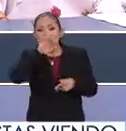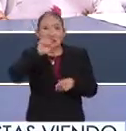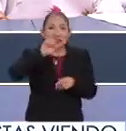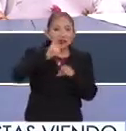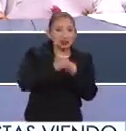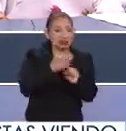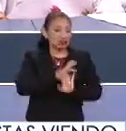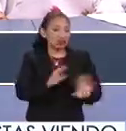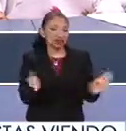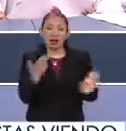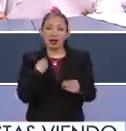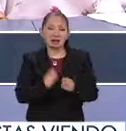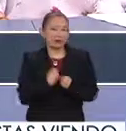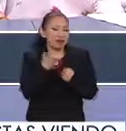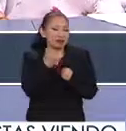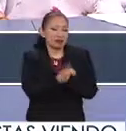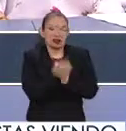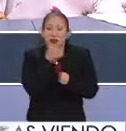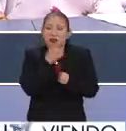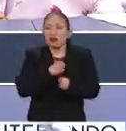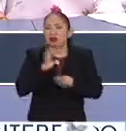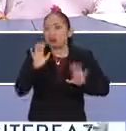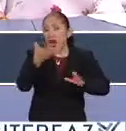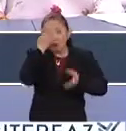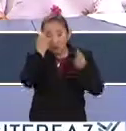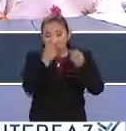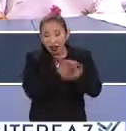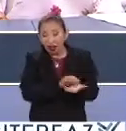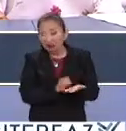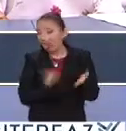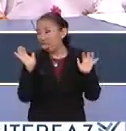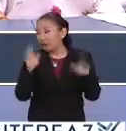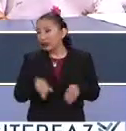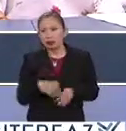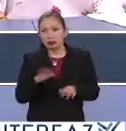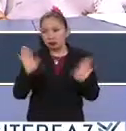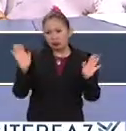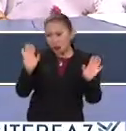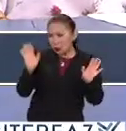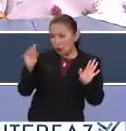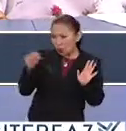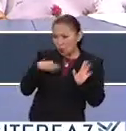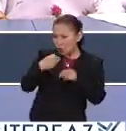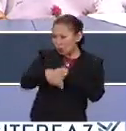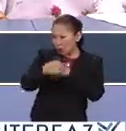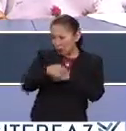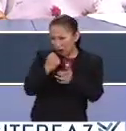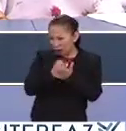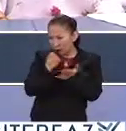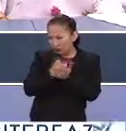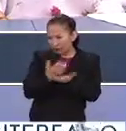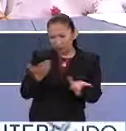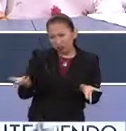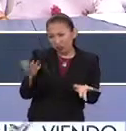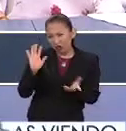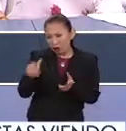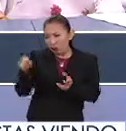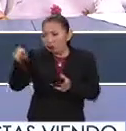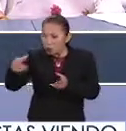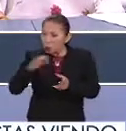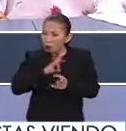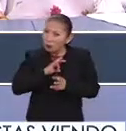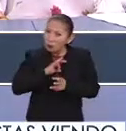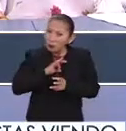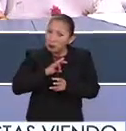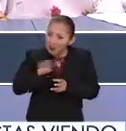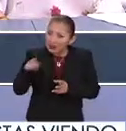años, sabes que yo ya logré sobrevivir de esa manera. Sin embargo, bueno, decirles que no todo son estadísticas ni números, sino que es el